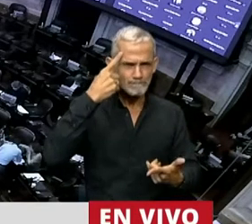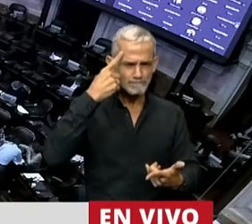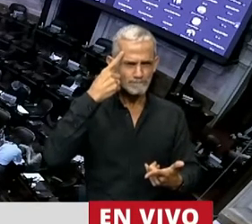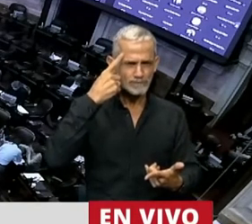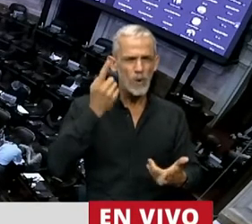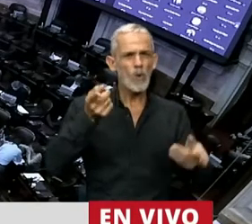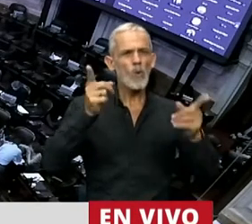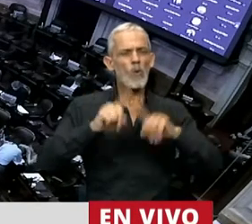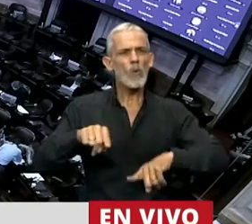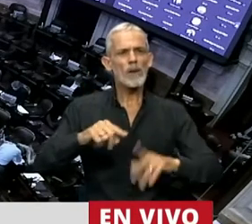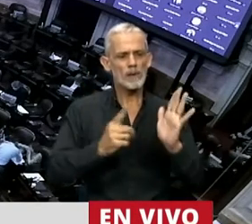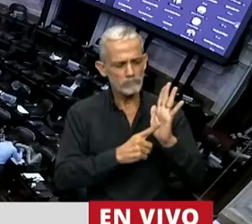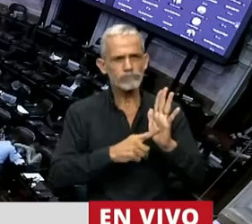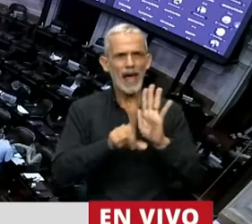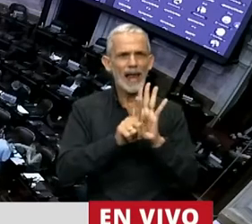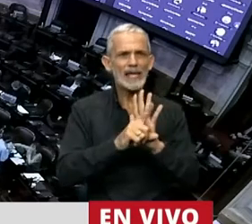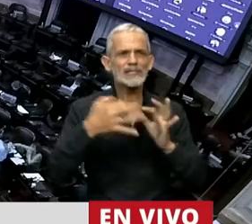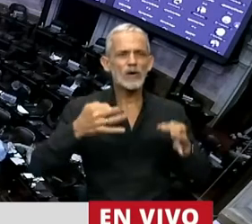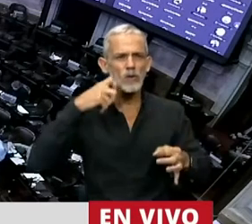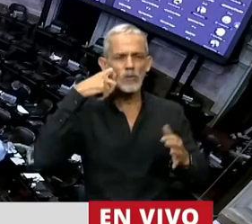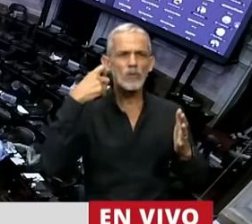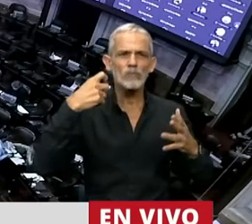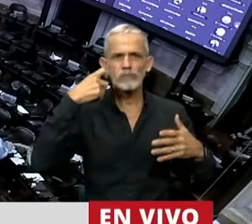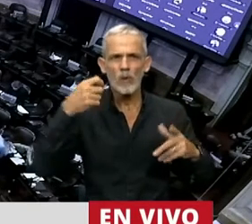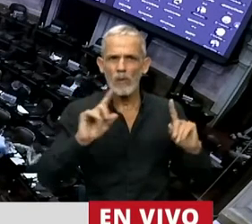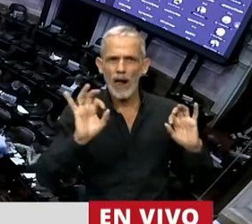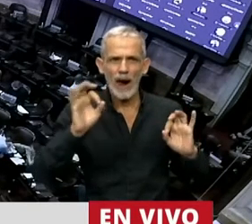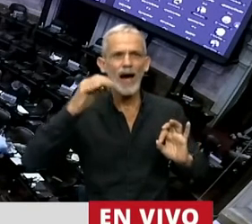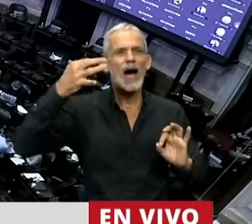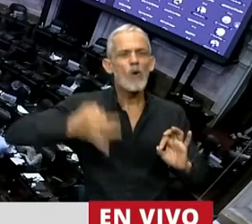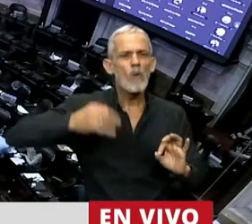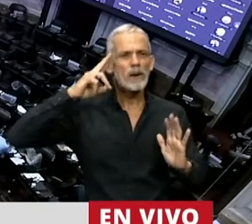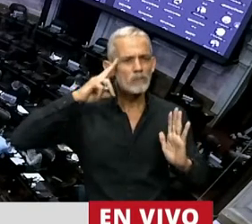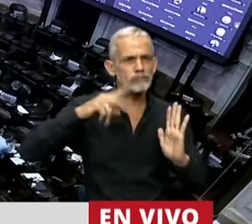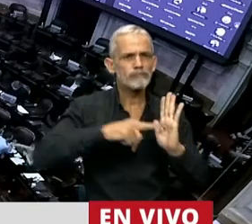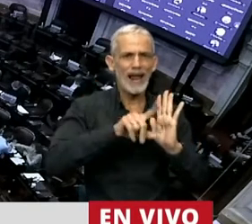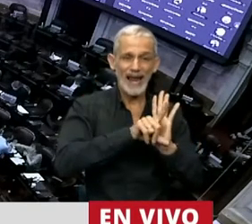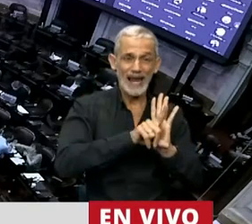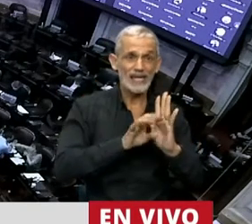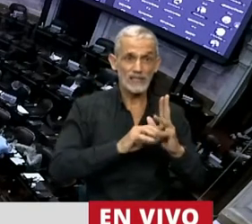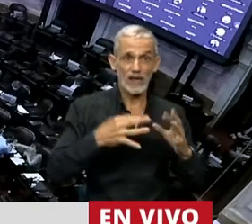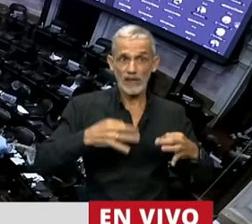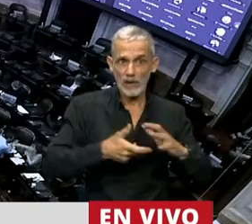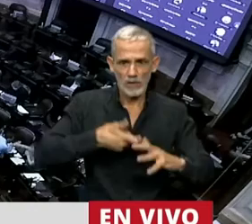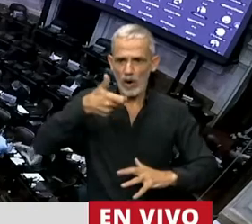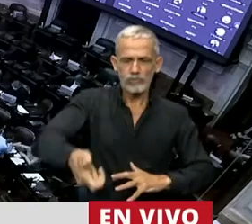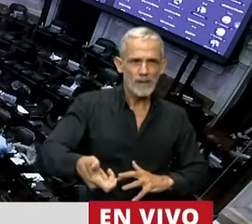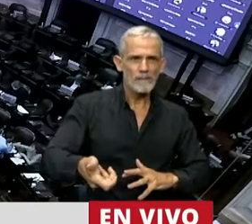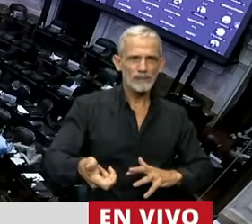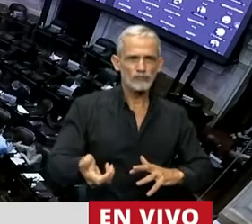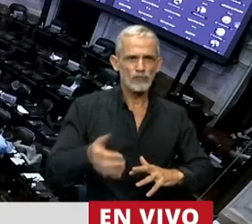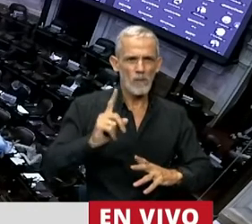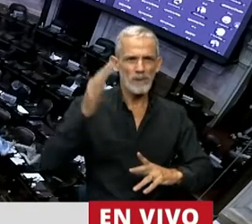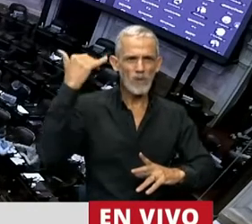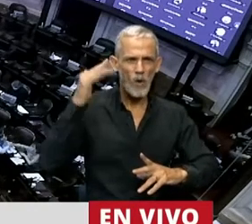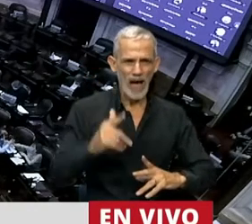retomar el cumplimiento de leyes, el incrementar la inversión, sobre todo en estos renglones a los que se